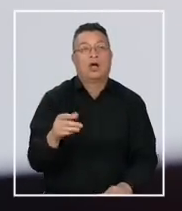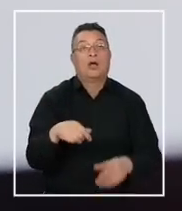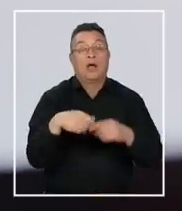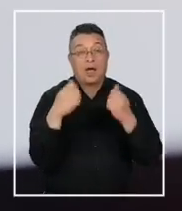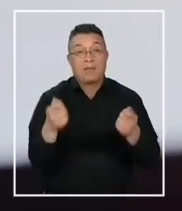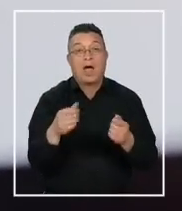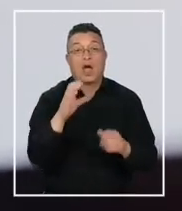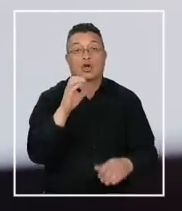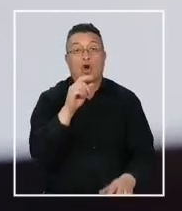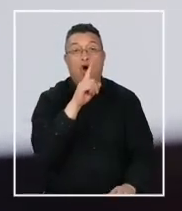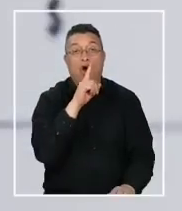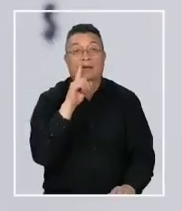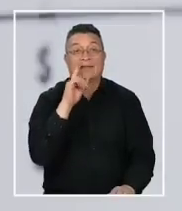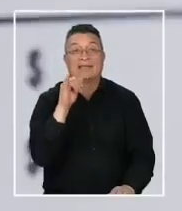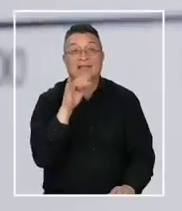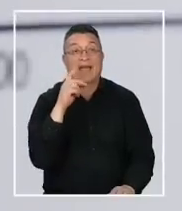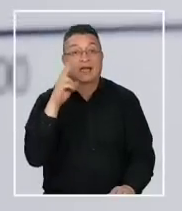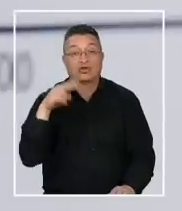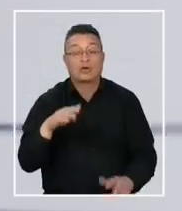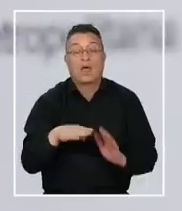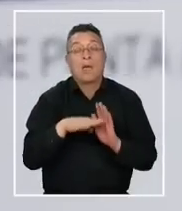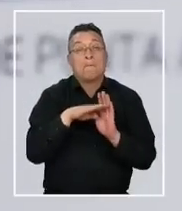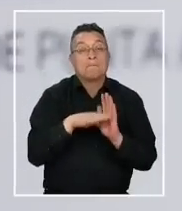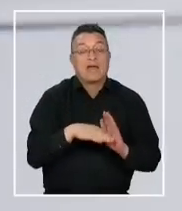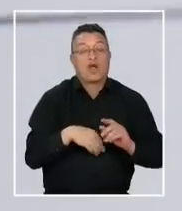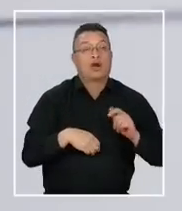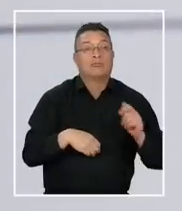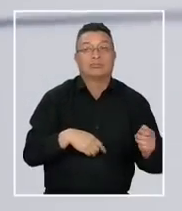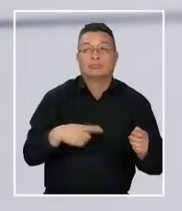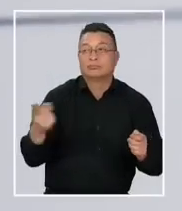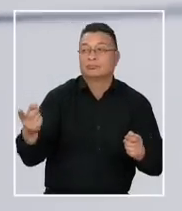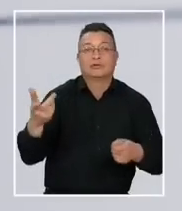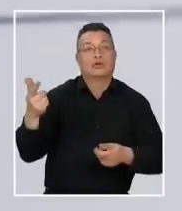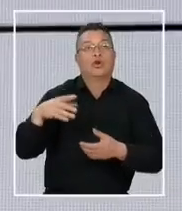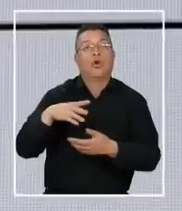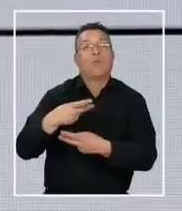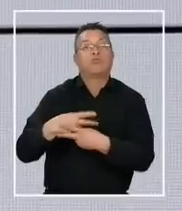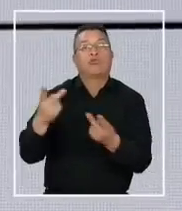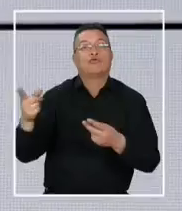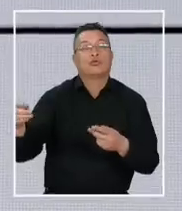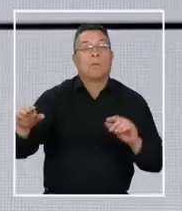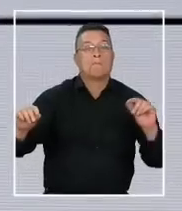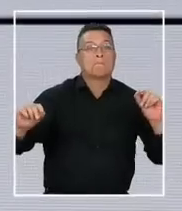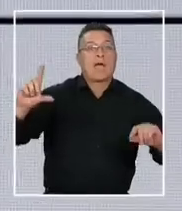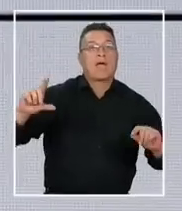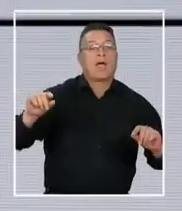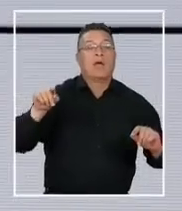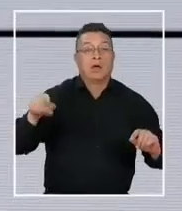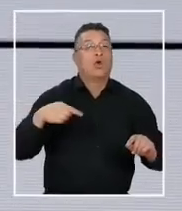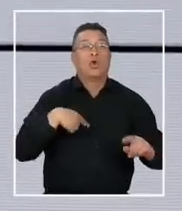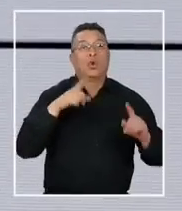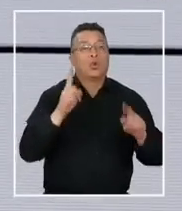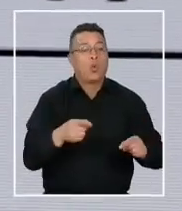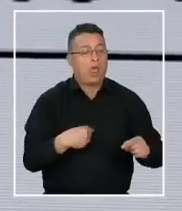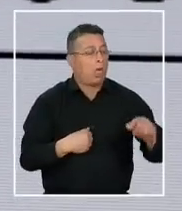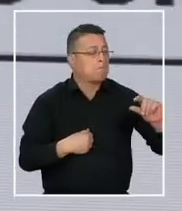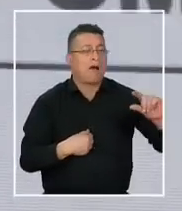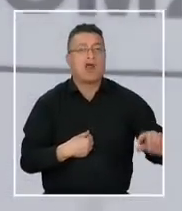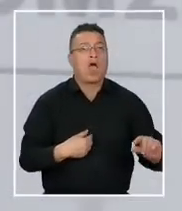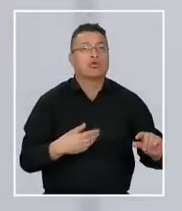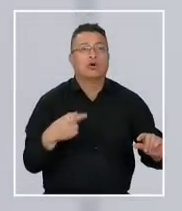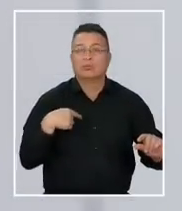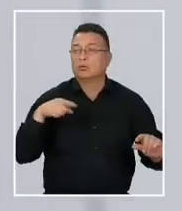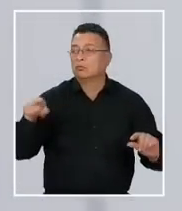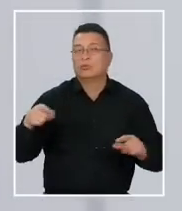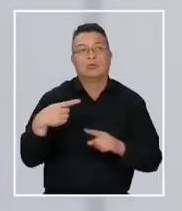cotización fue con una anticipación menor a la compra realizada por el organismo público. Y aún así, obtuvimos precios menores a la